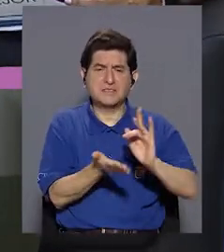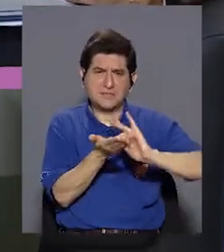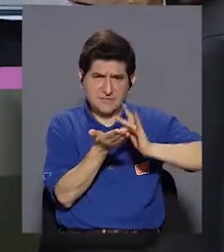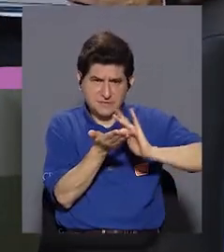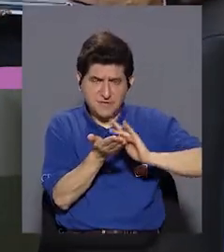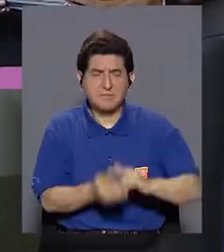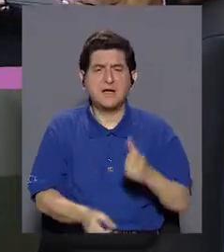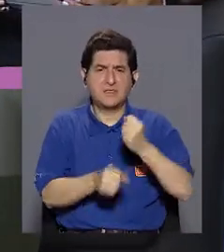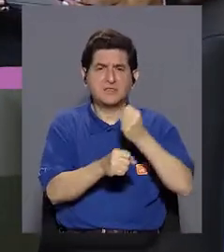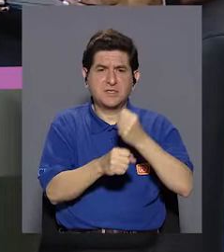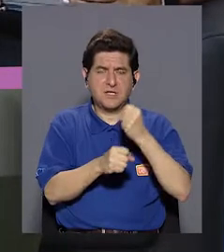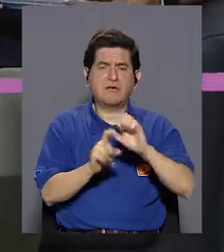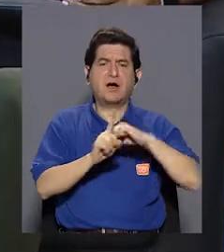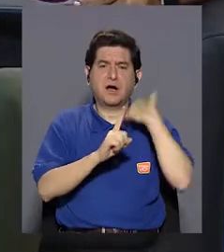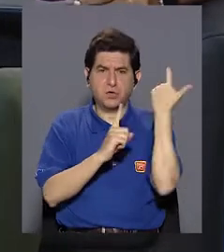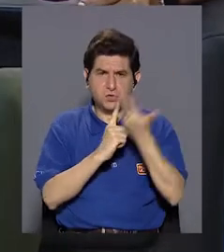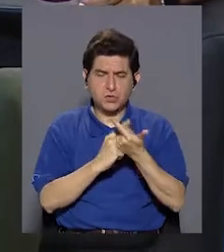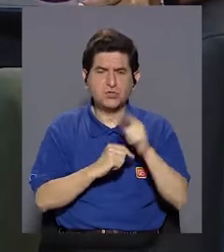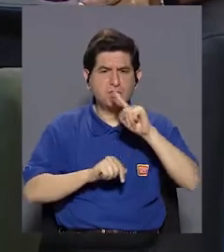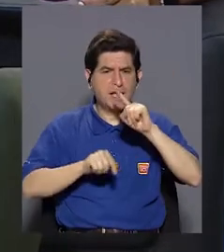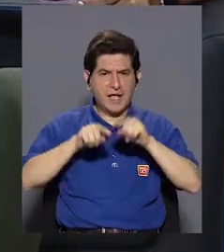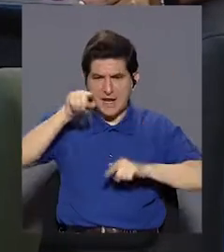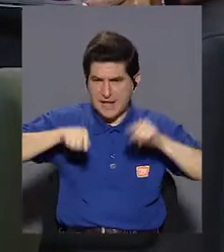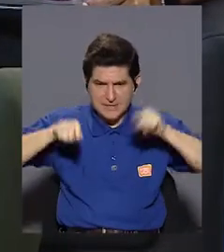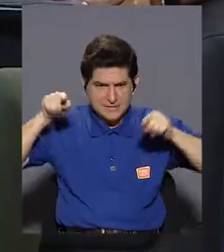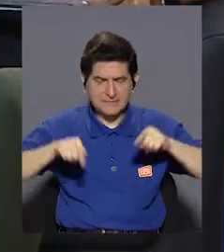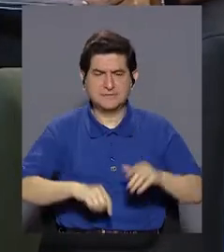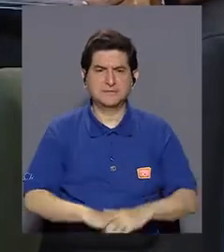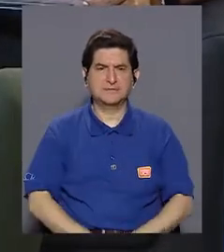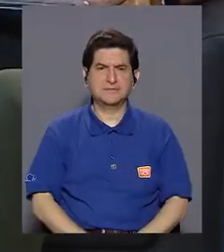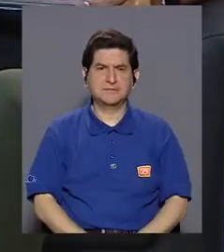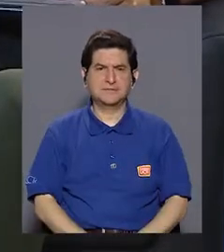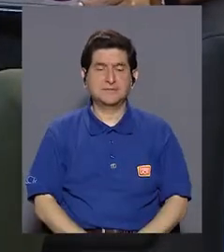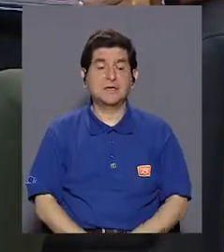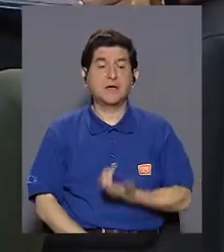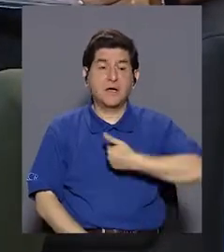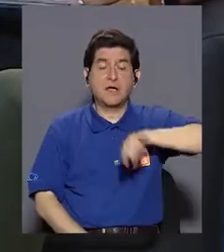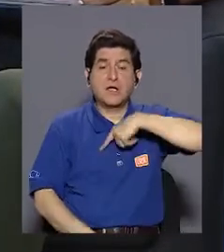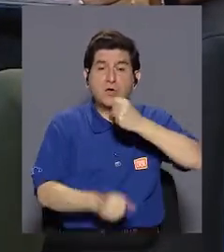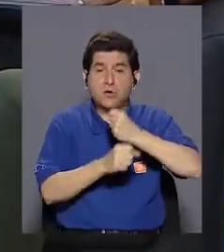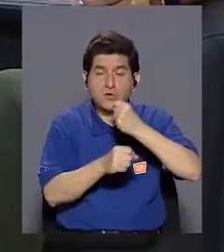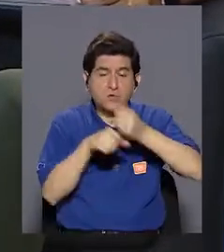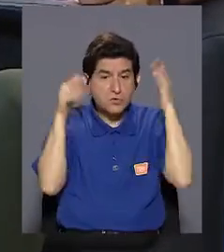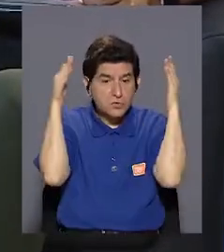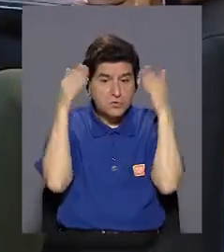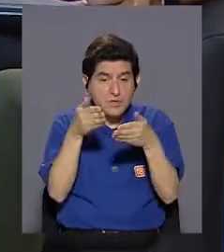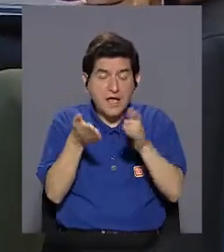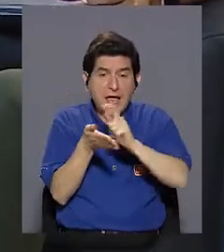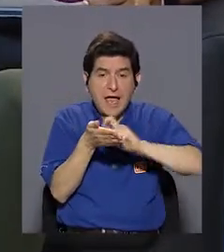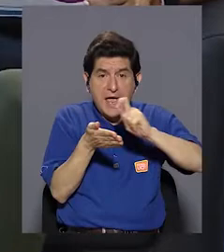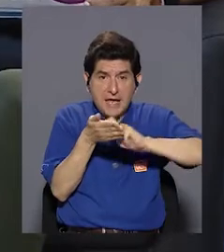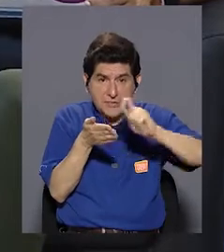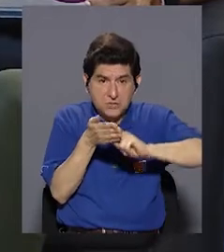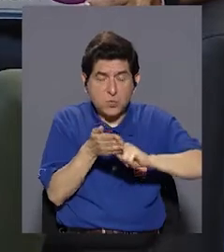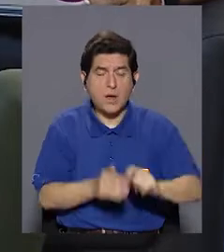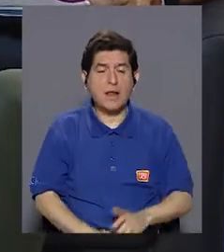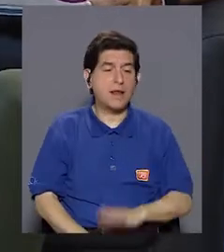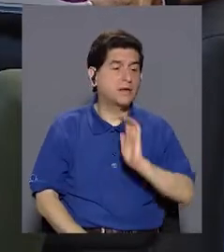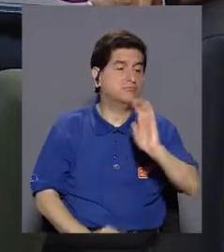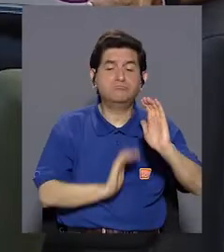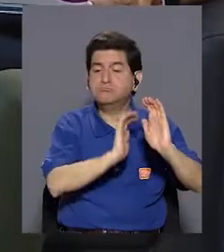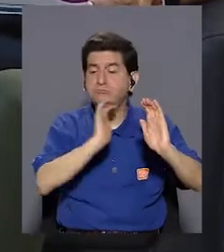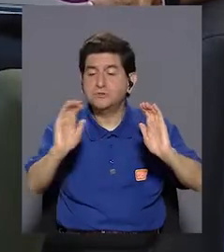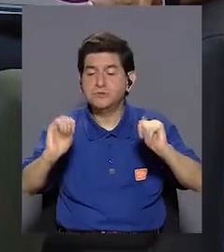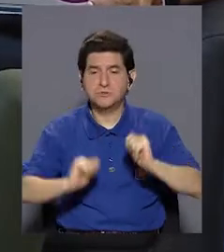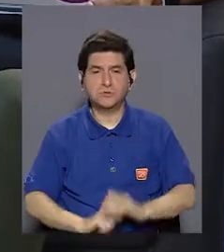incluso trabajo social, estadística, y trabajamos un poco enfocado en escuelas, por ejemplo, con grupos de